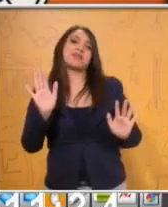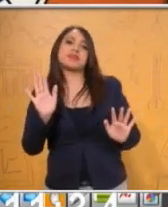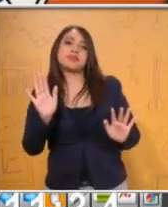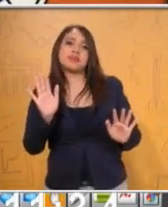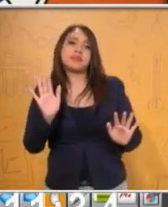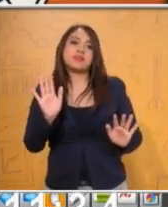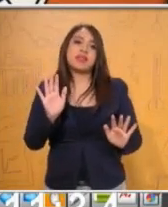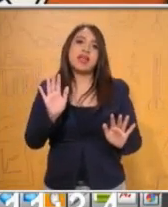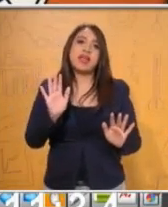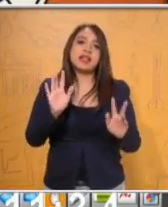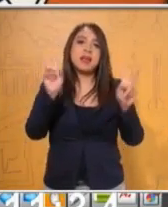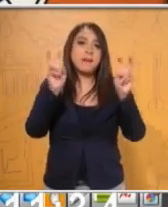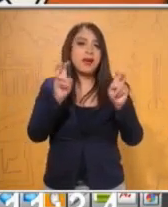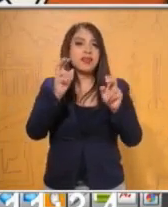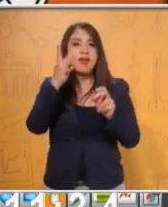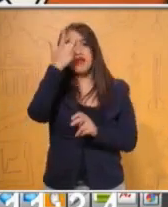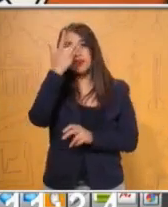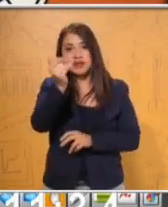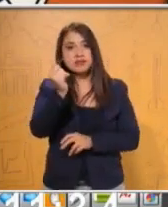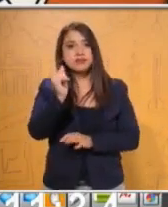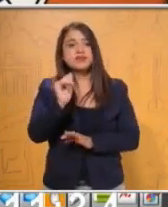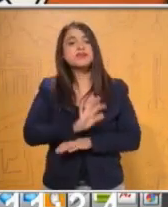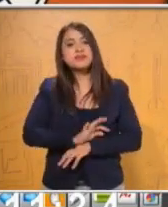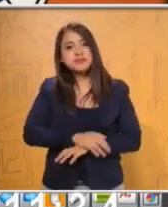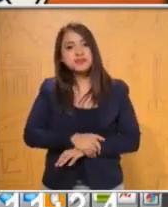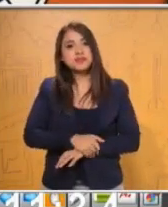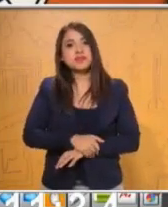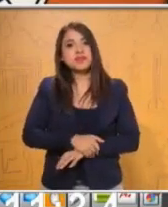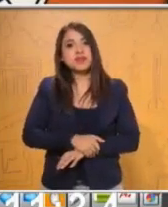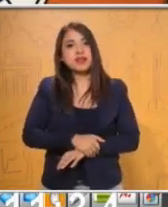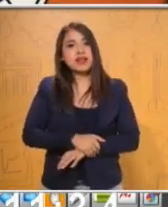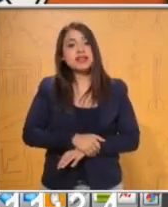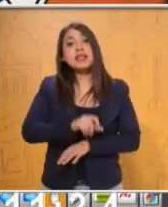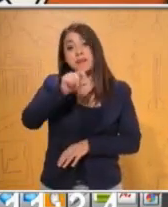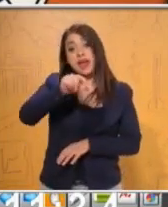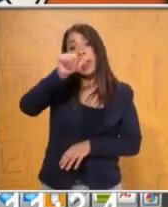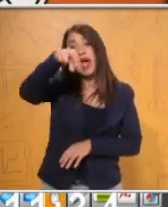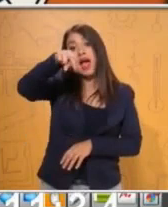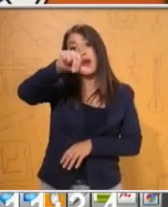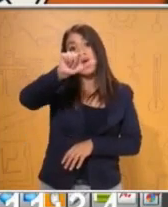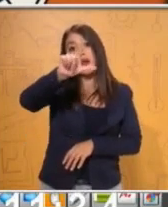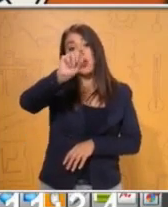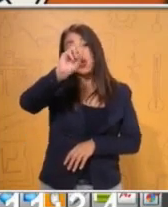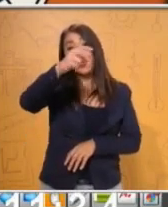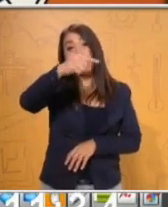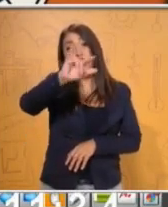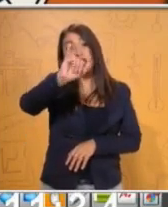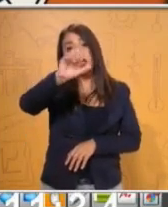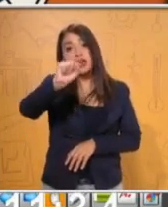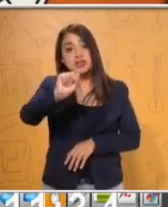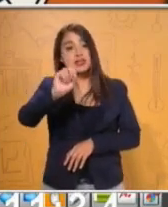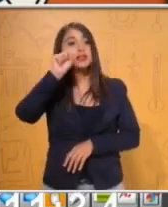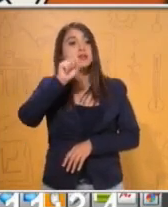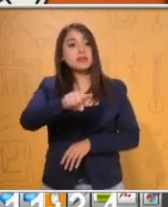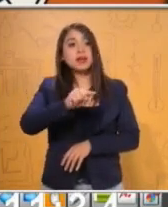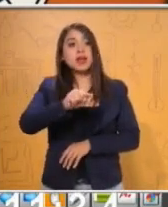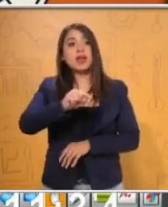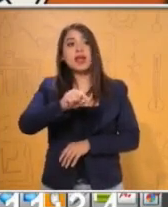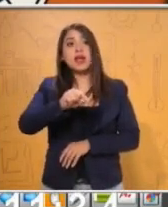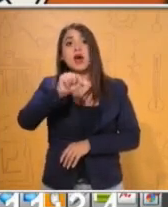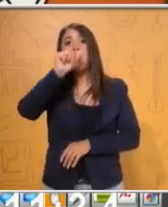analogías, cómo se manejan las adivinanzas y para cuarto grado trabajamos específicamente la figura retórica